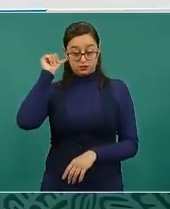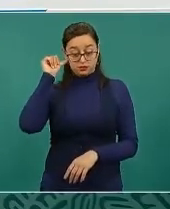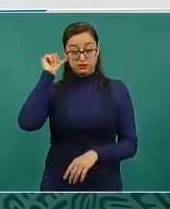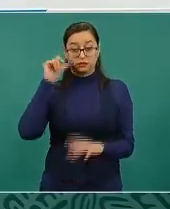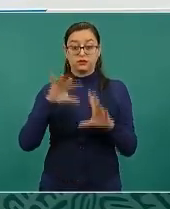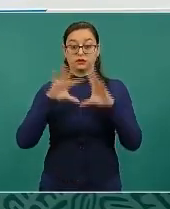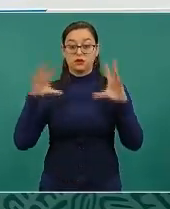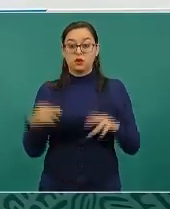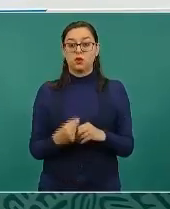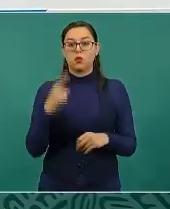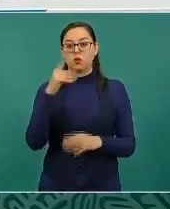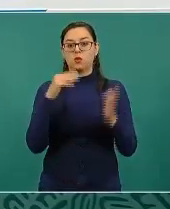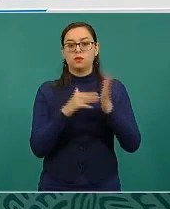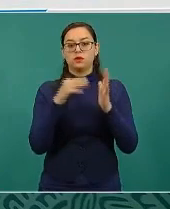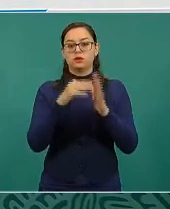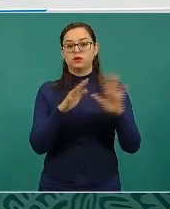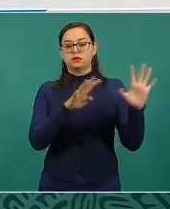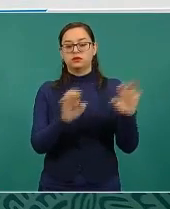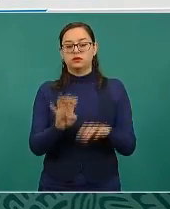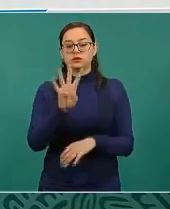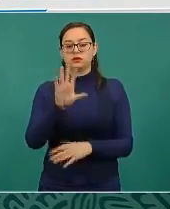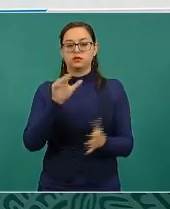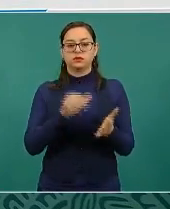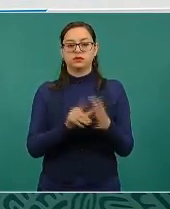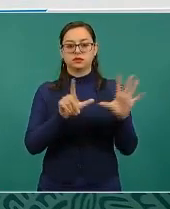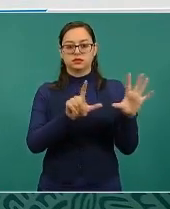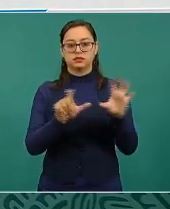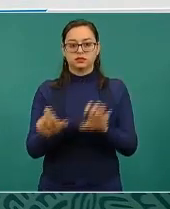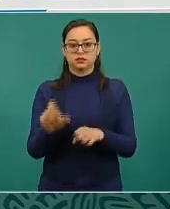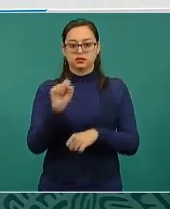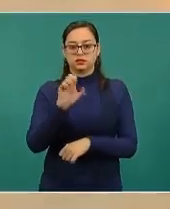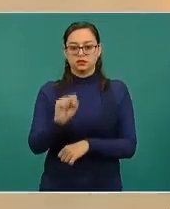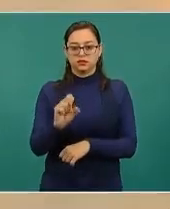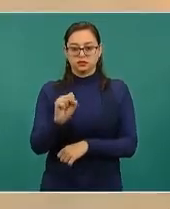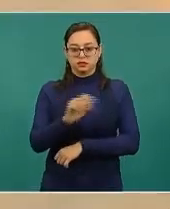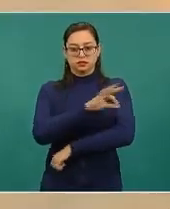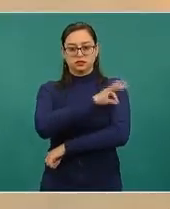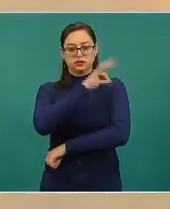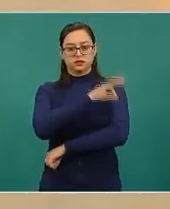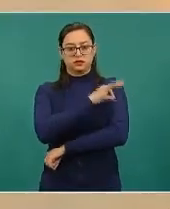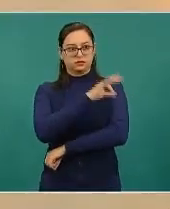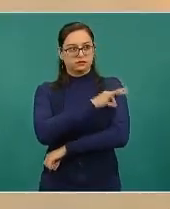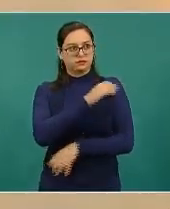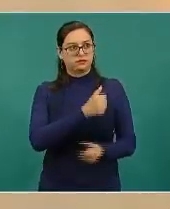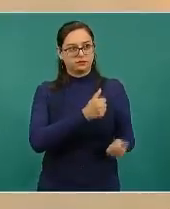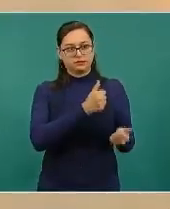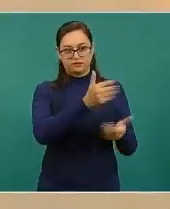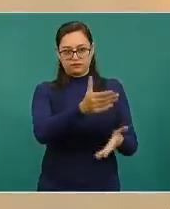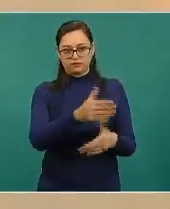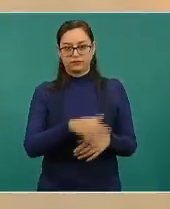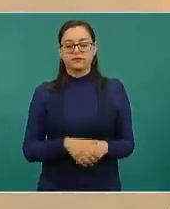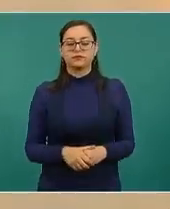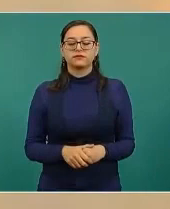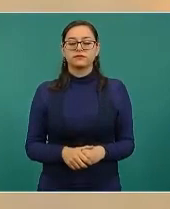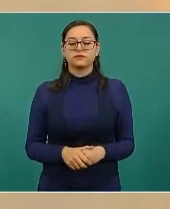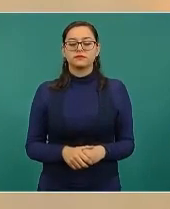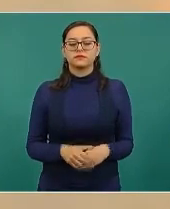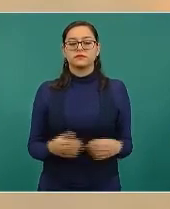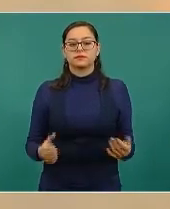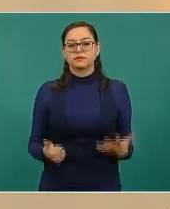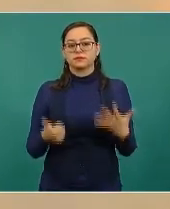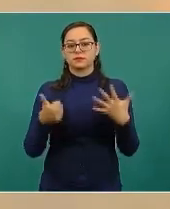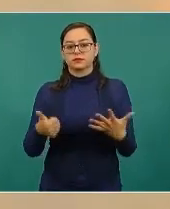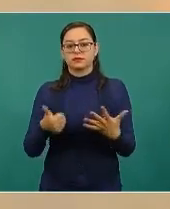un total de 1.904.760 dosis. Se organizaron seis